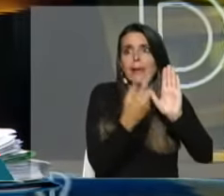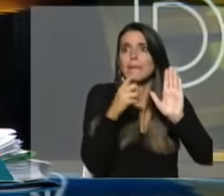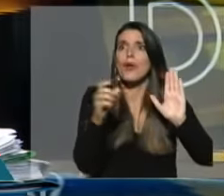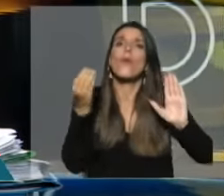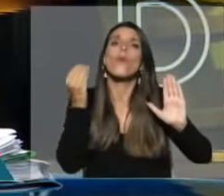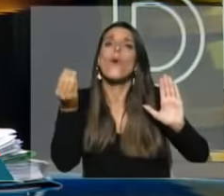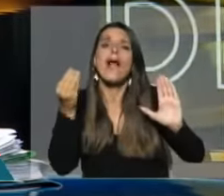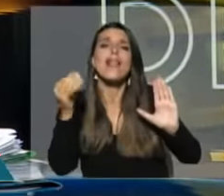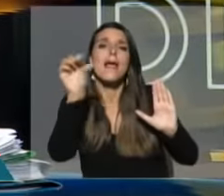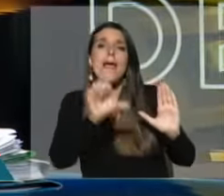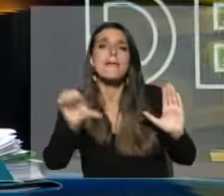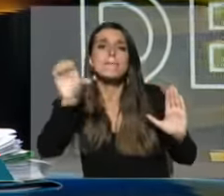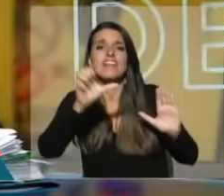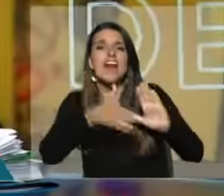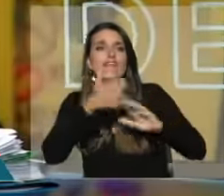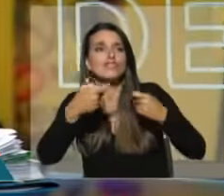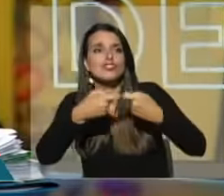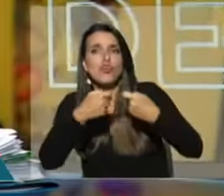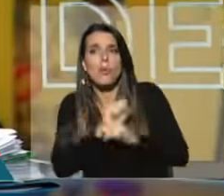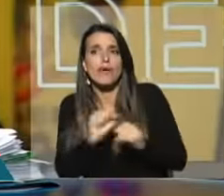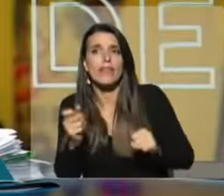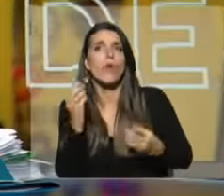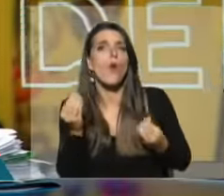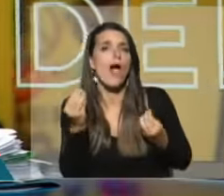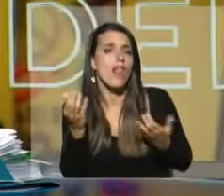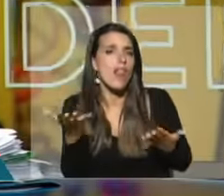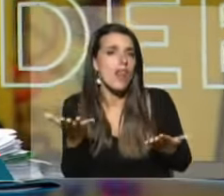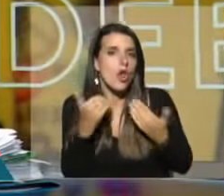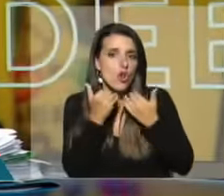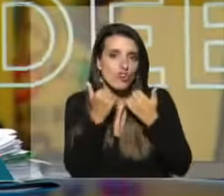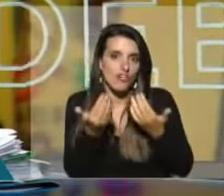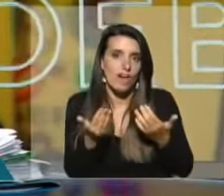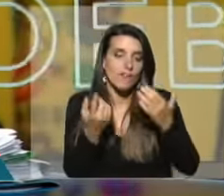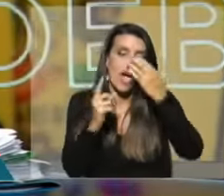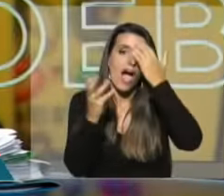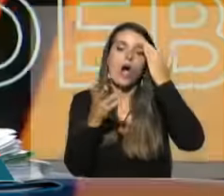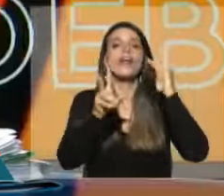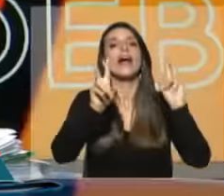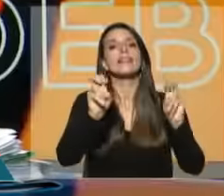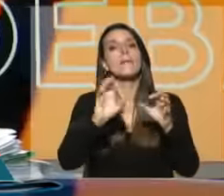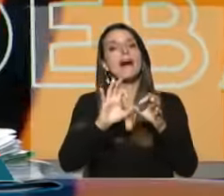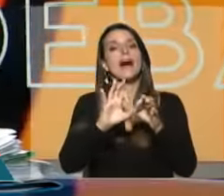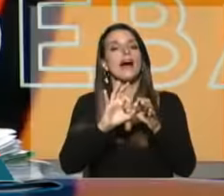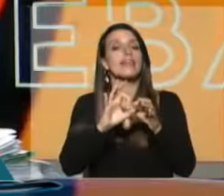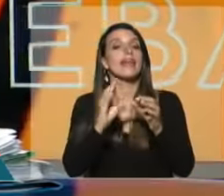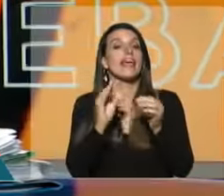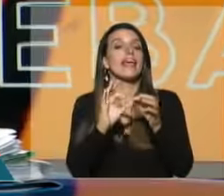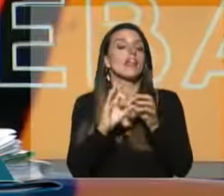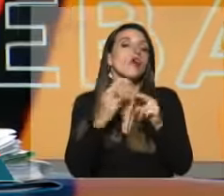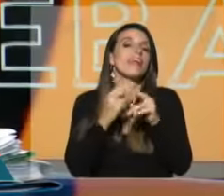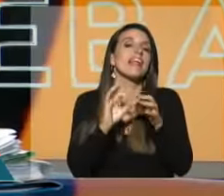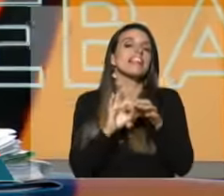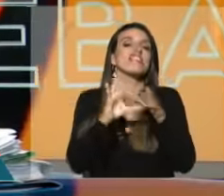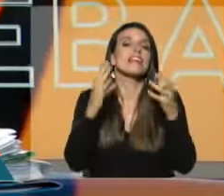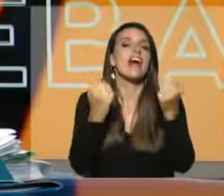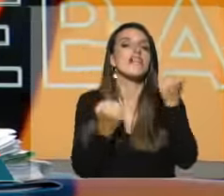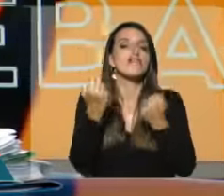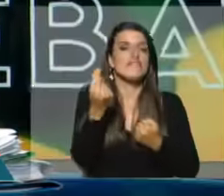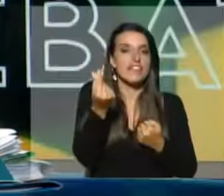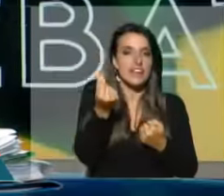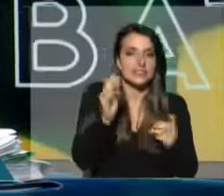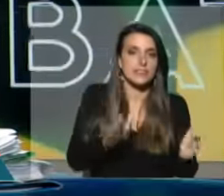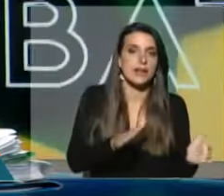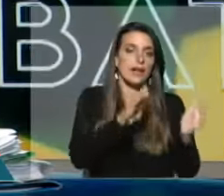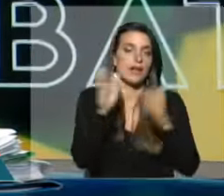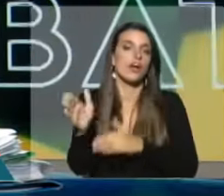empresas que van a estar vinculadas a ese artículo. Pero vamos al tema de la libertad financiera, el 215. Y para nosotros es